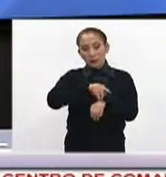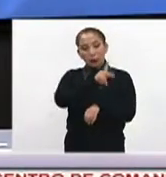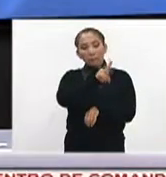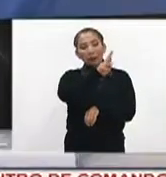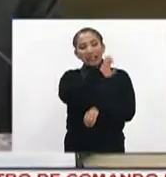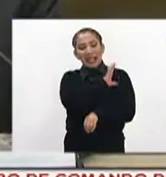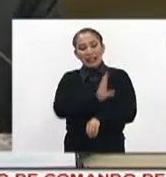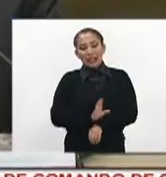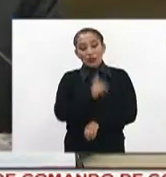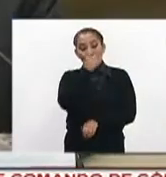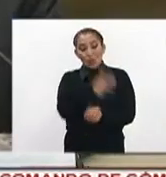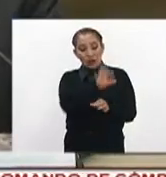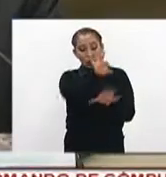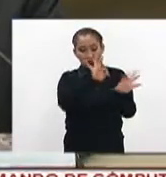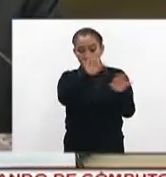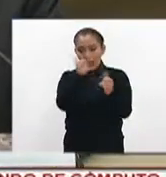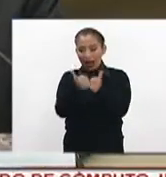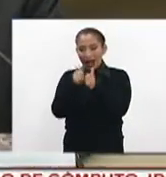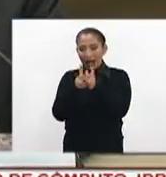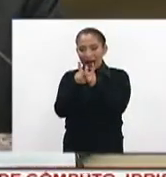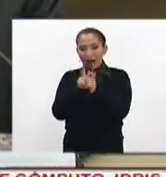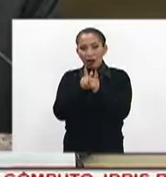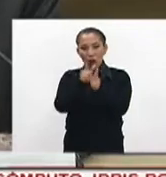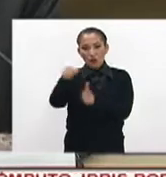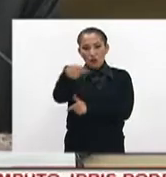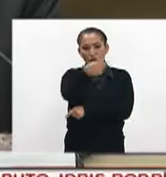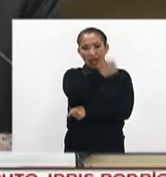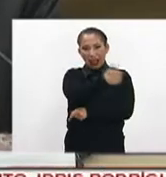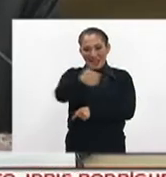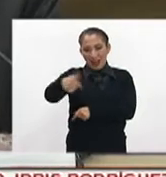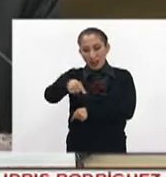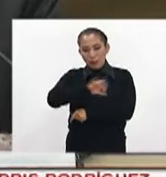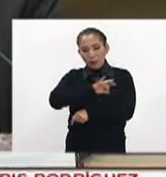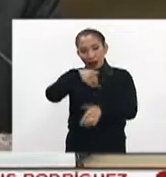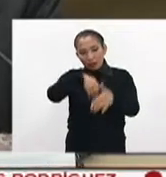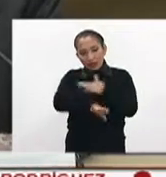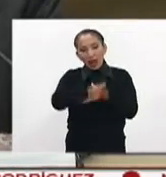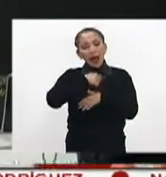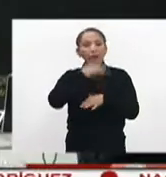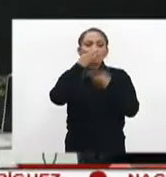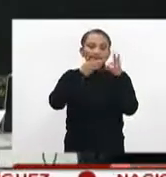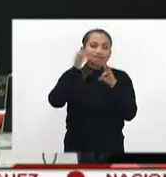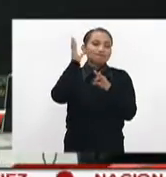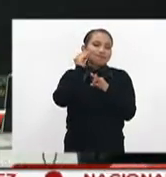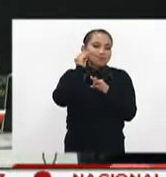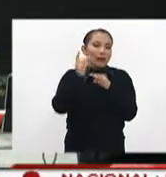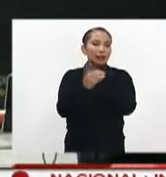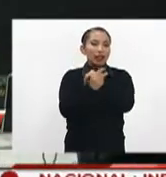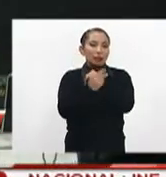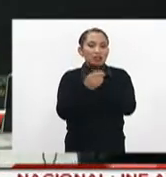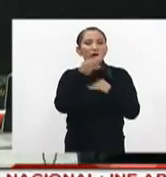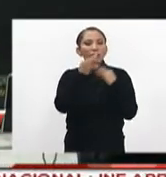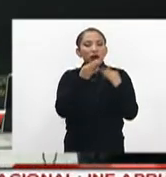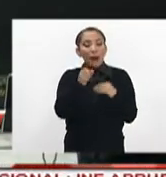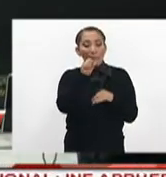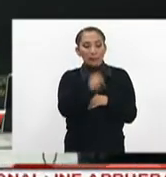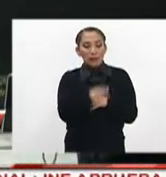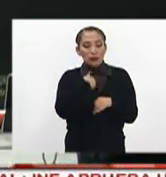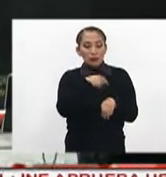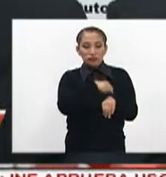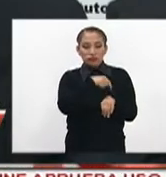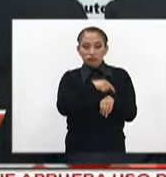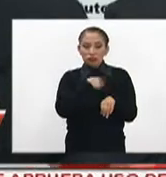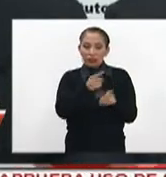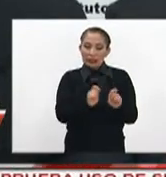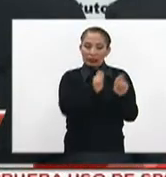los precandidatos únicos de cada partido político a la presidencia tengan acceso a spots en radio y televisión, del cual disponen sus